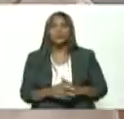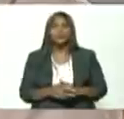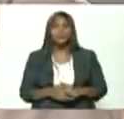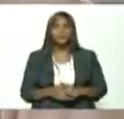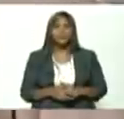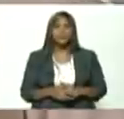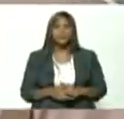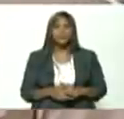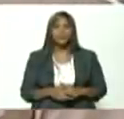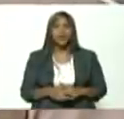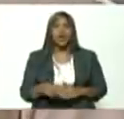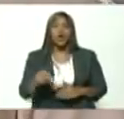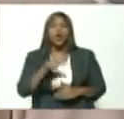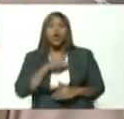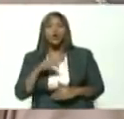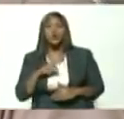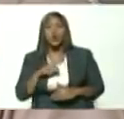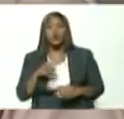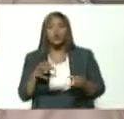nuestra vocería